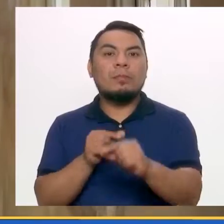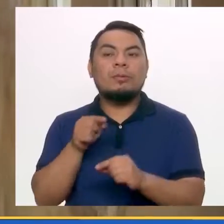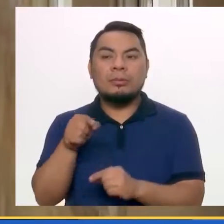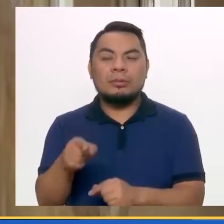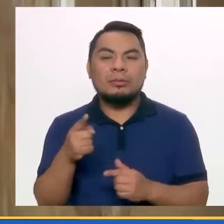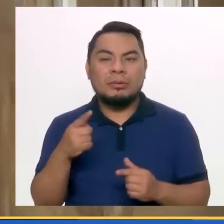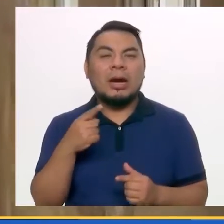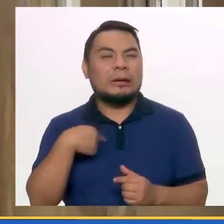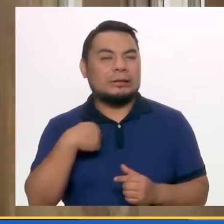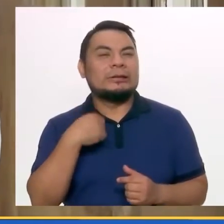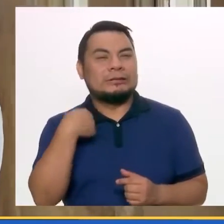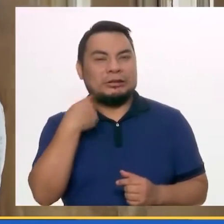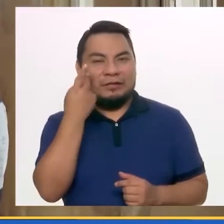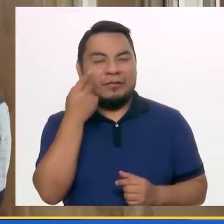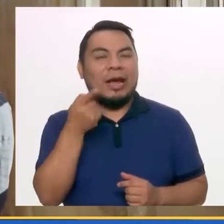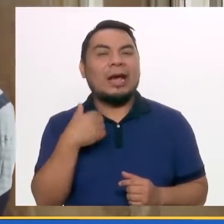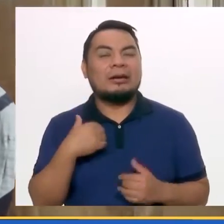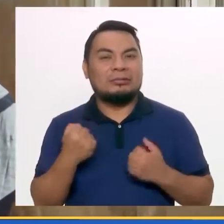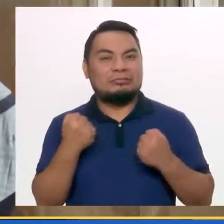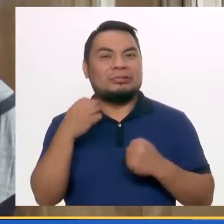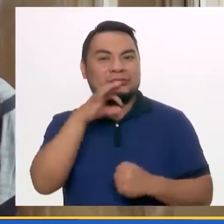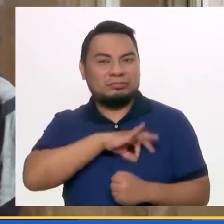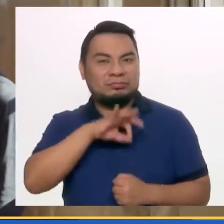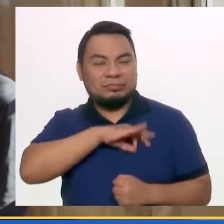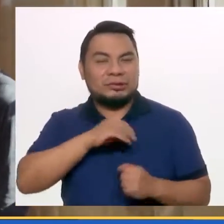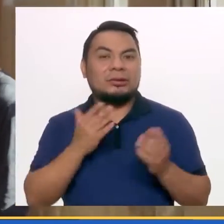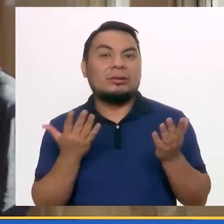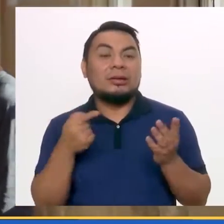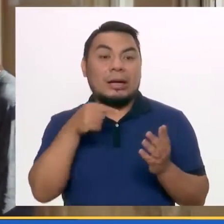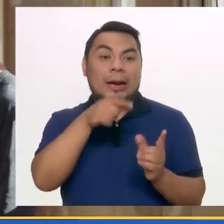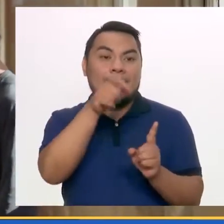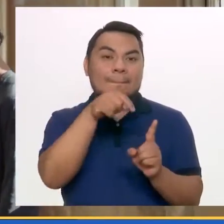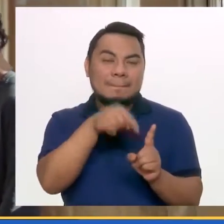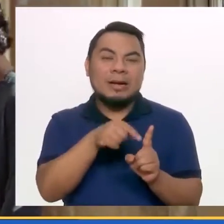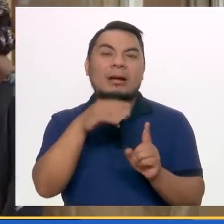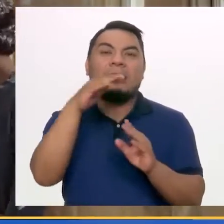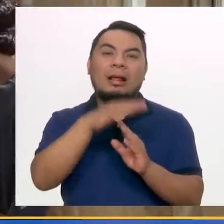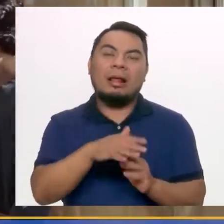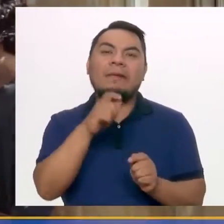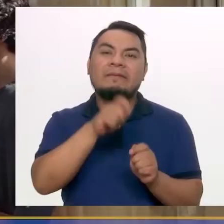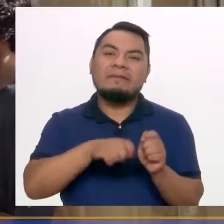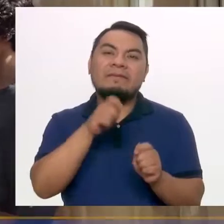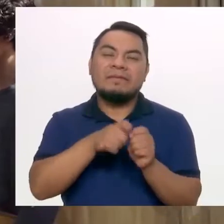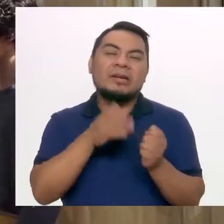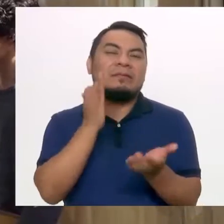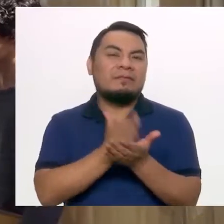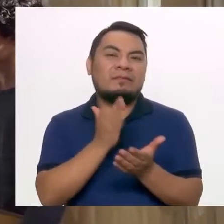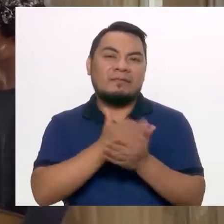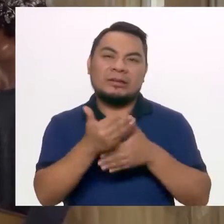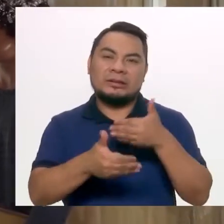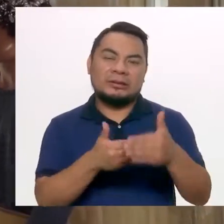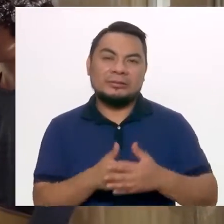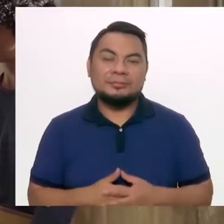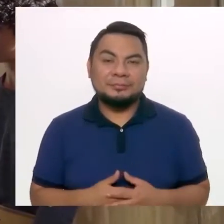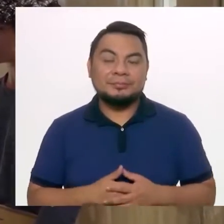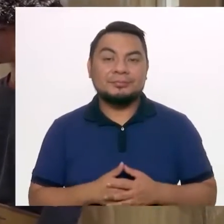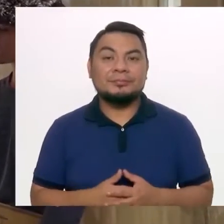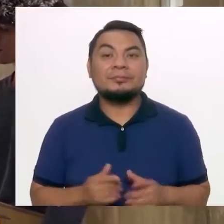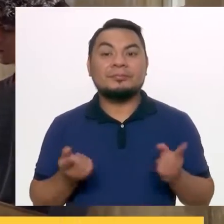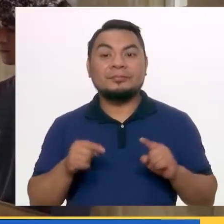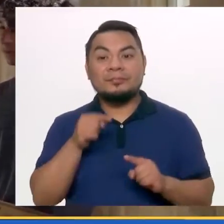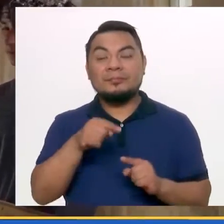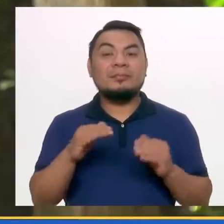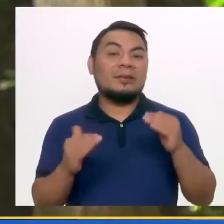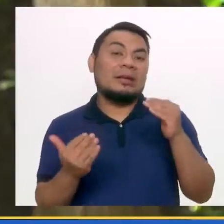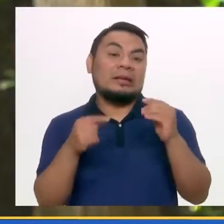un espacio propicio para que una persona sea víctima de bullying. Y